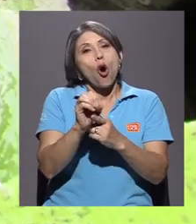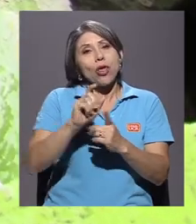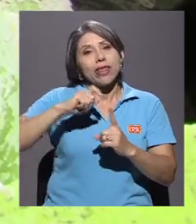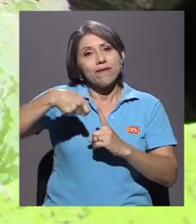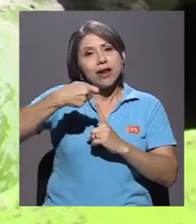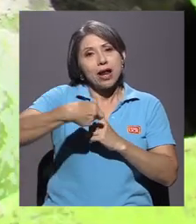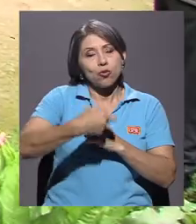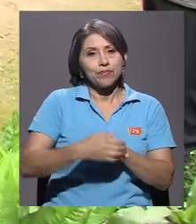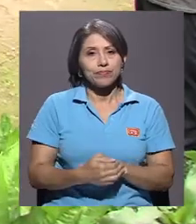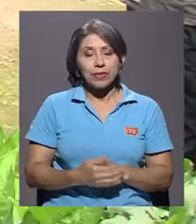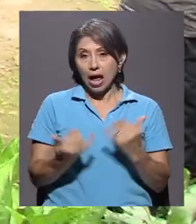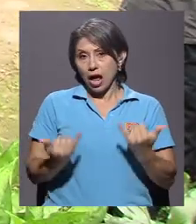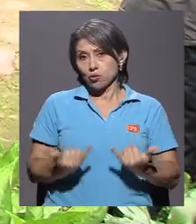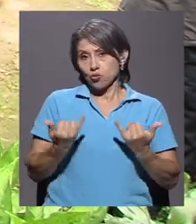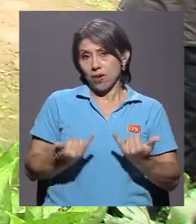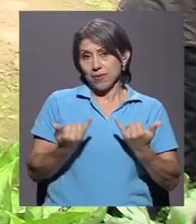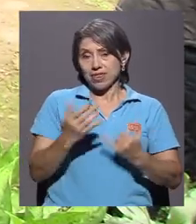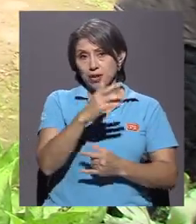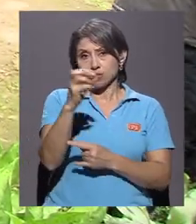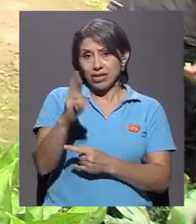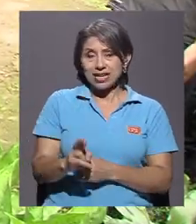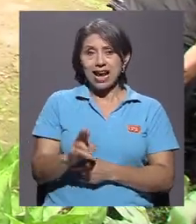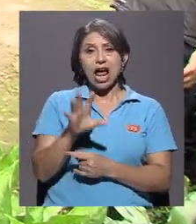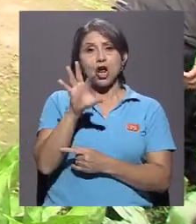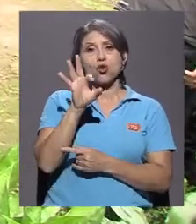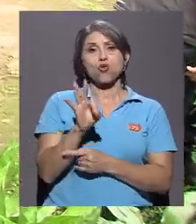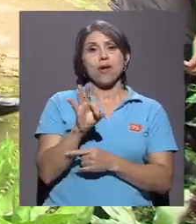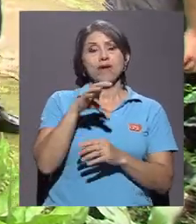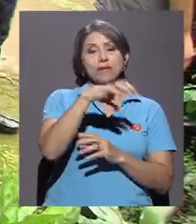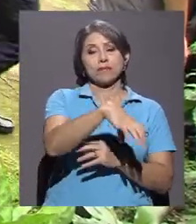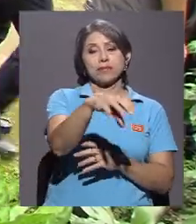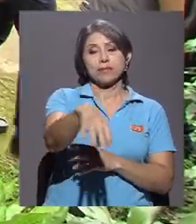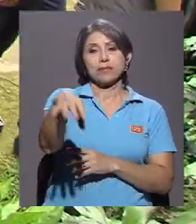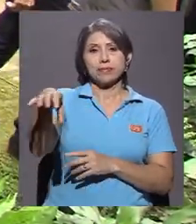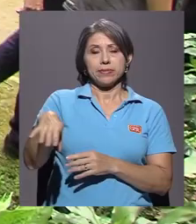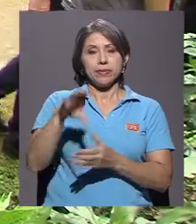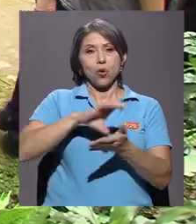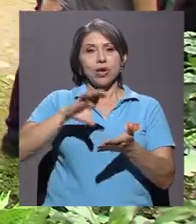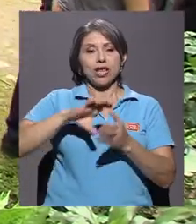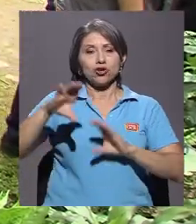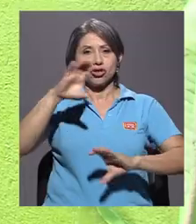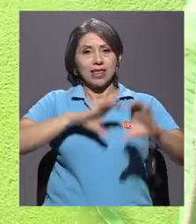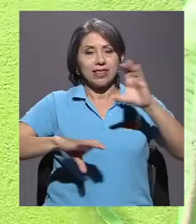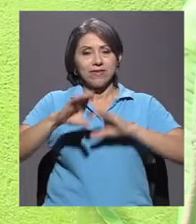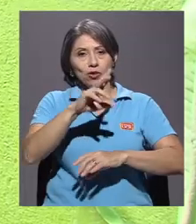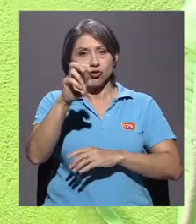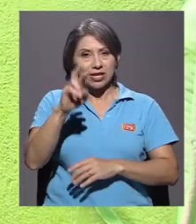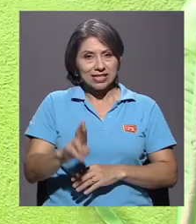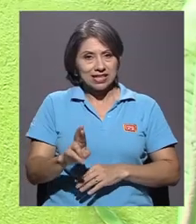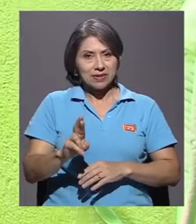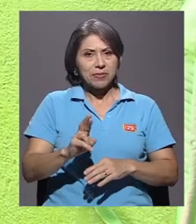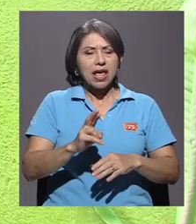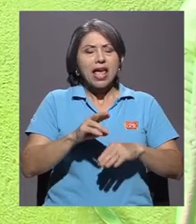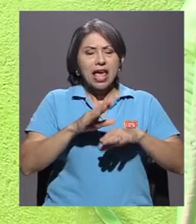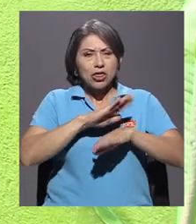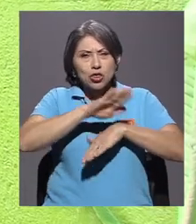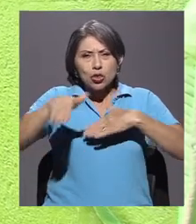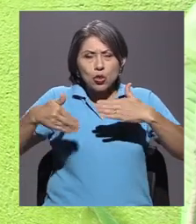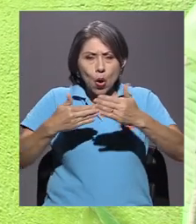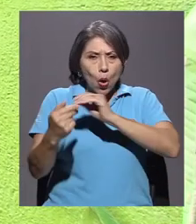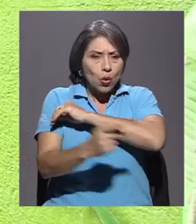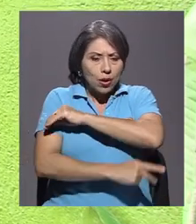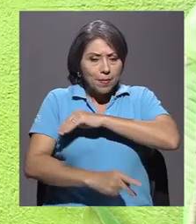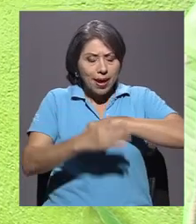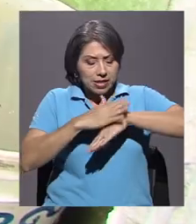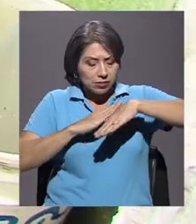Actualmente en nuestro país hay nueve sedes del Colegio Científico Costarricense. Están distribuidos a lo largo de todo el